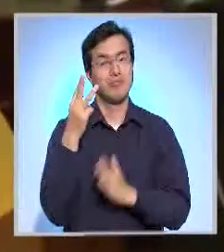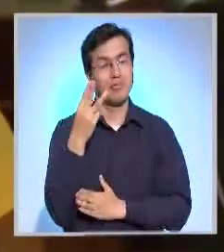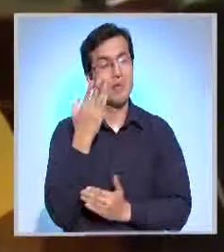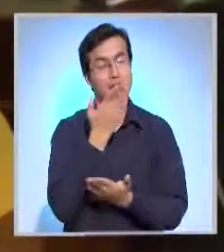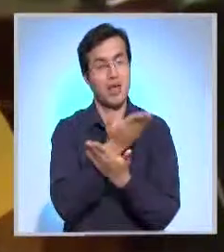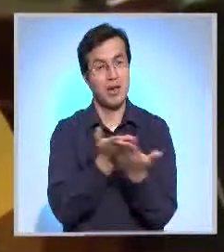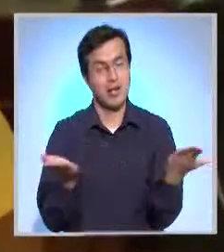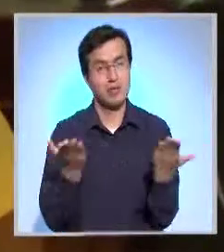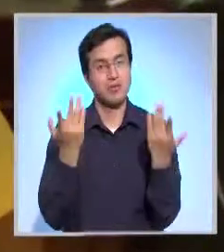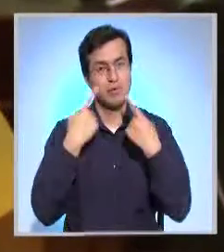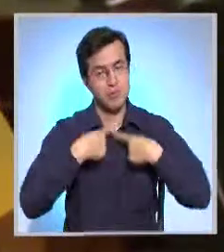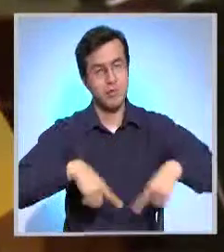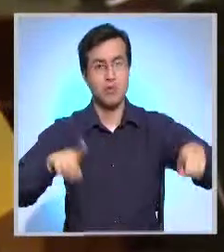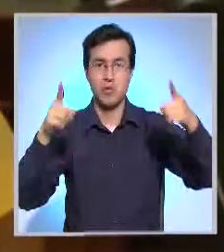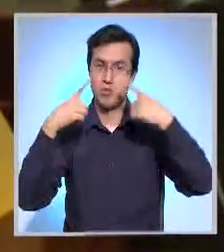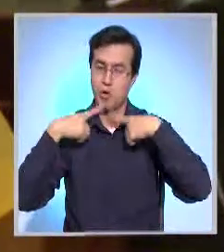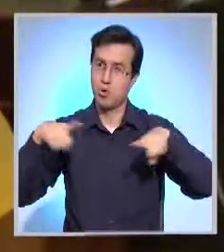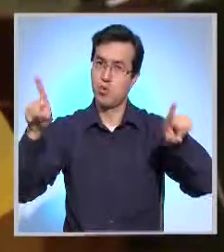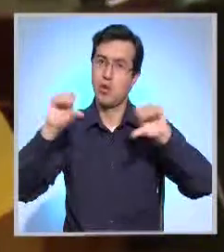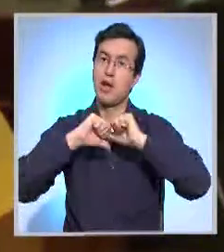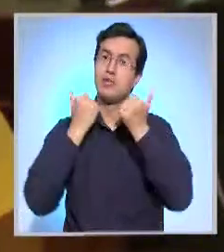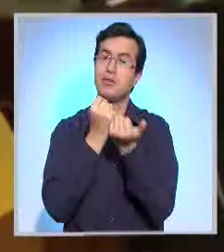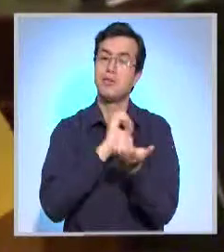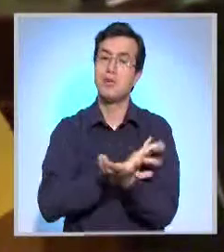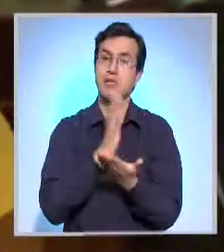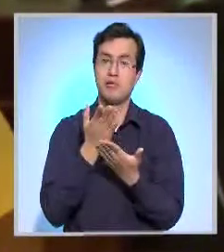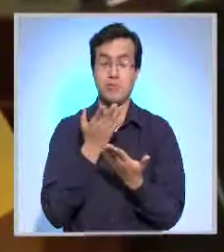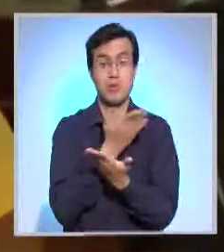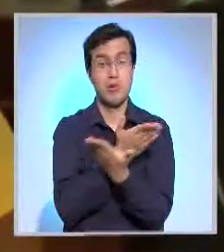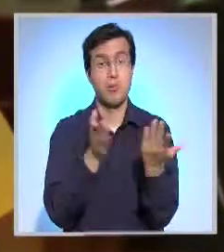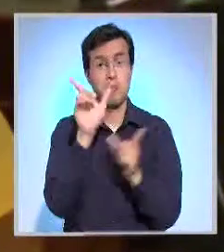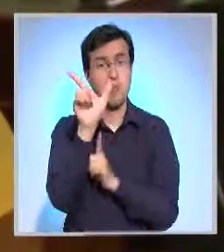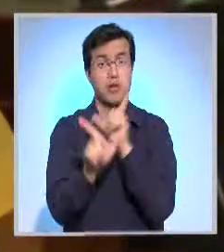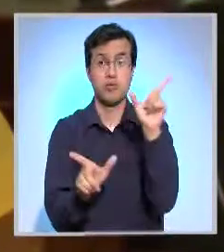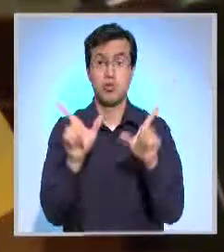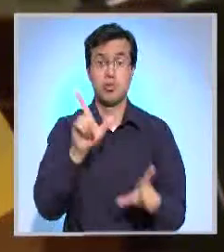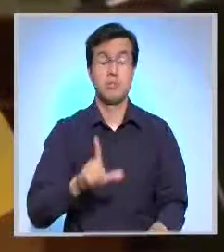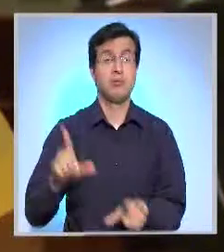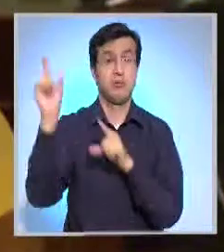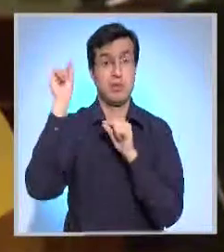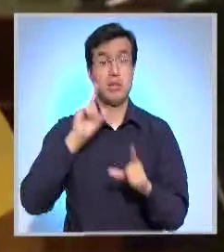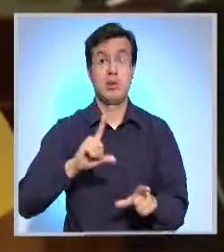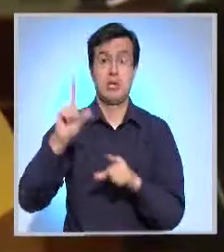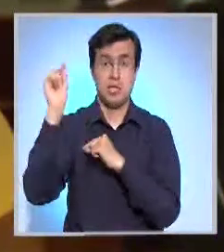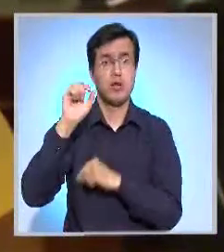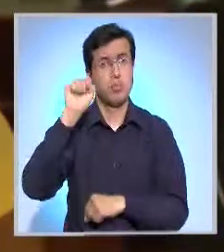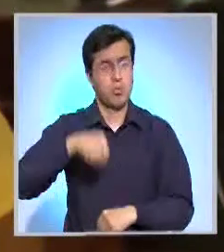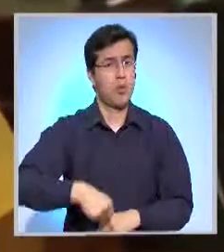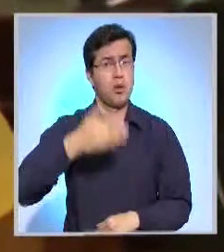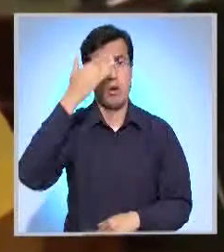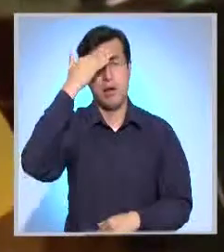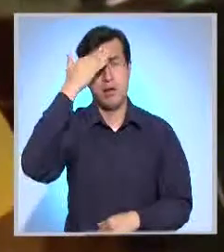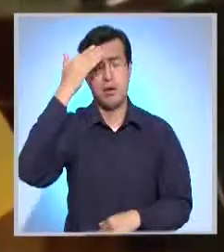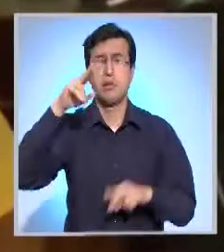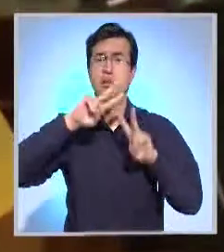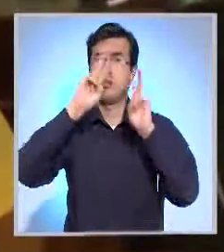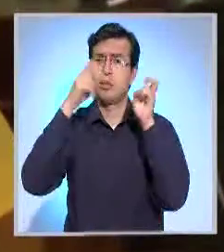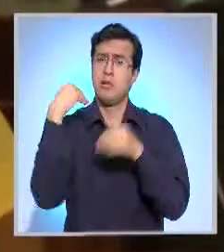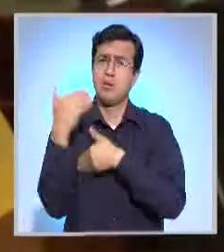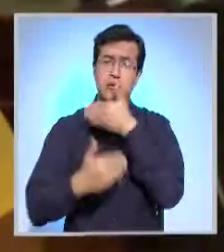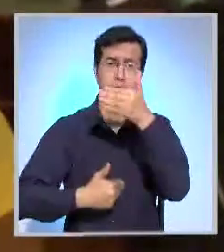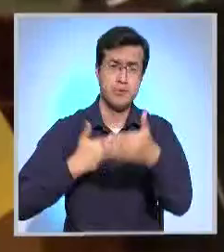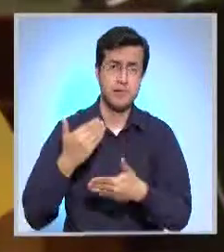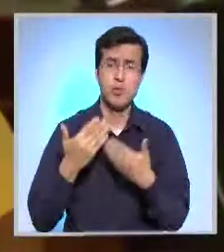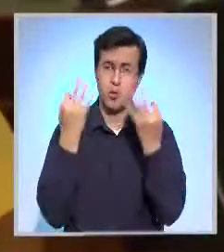iniciativa de difusión se ha unido la Asamblea Nacional a fin que los compatriotas migrantes en el exterior conozcan detalles de dicho proceso.